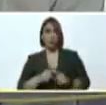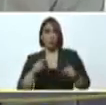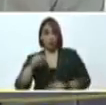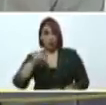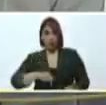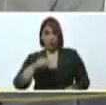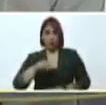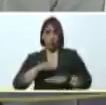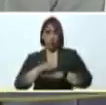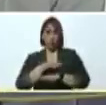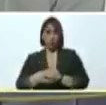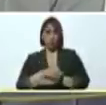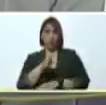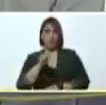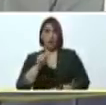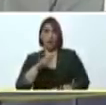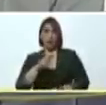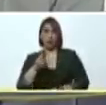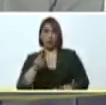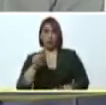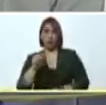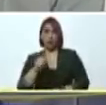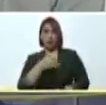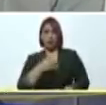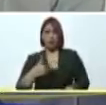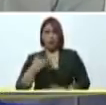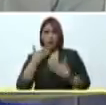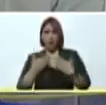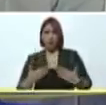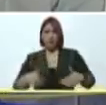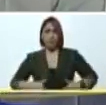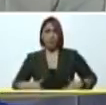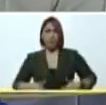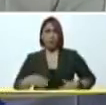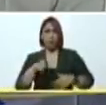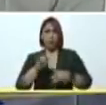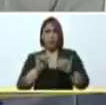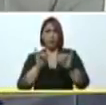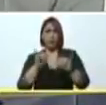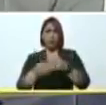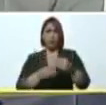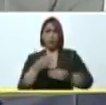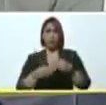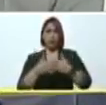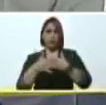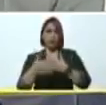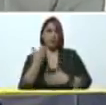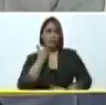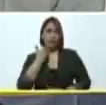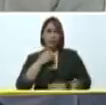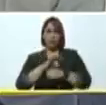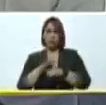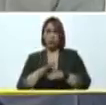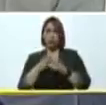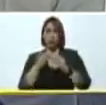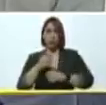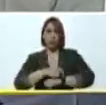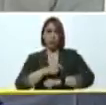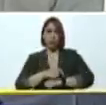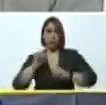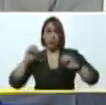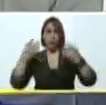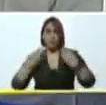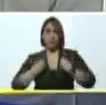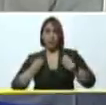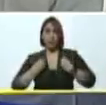en el municipio Baruta quiero agradecerle el esfuerzo que usted ha hecho durante toda la pandemia durante todo este tiempo para salvar